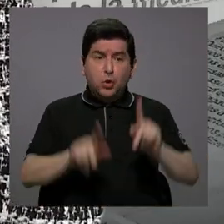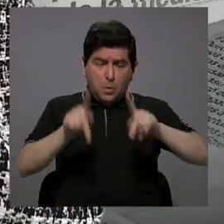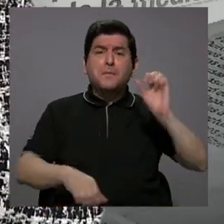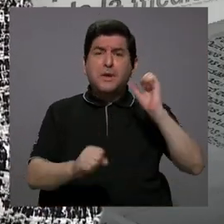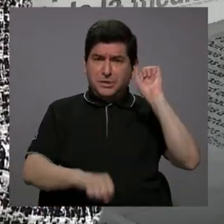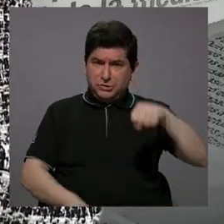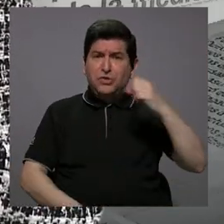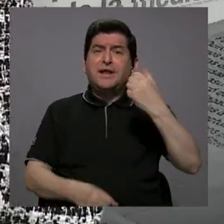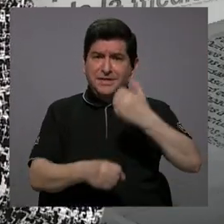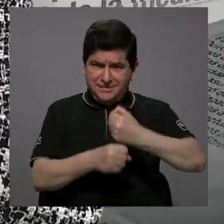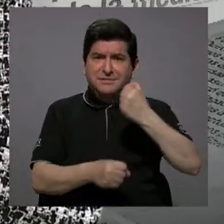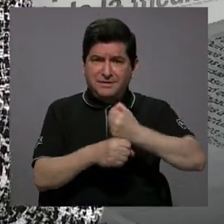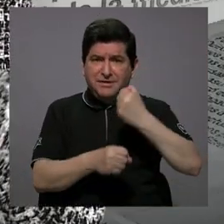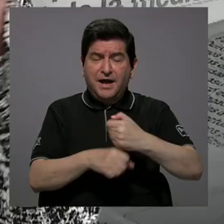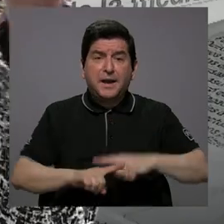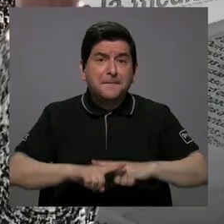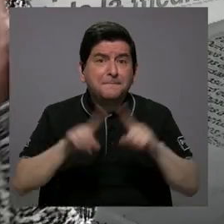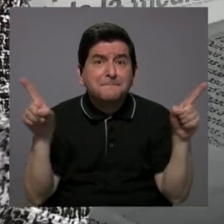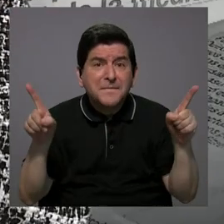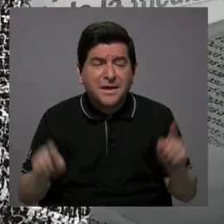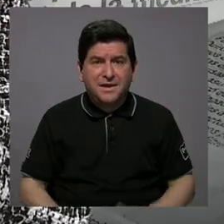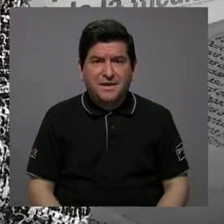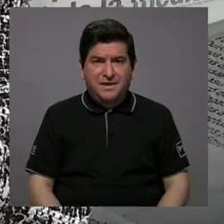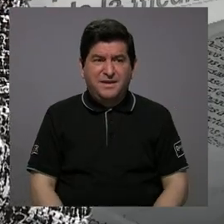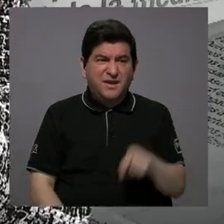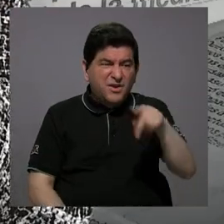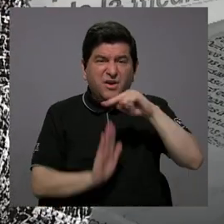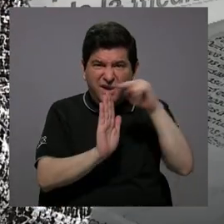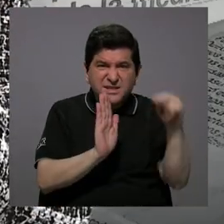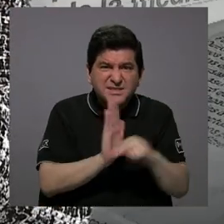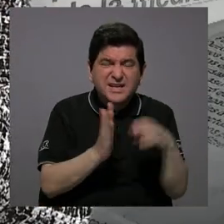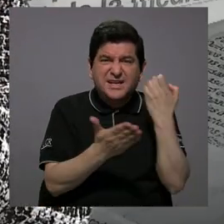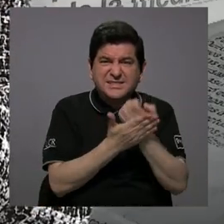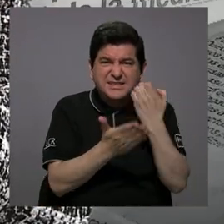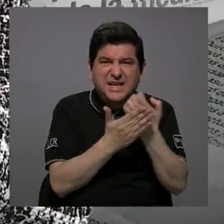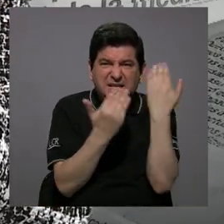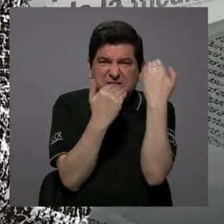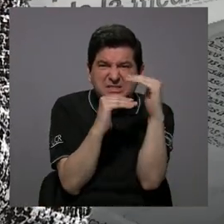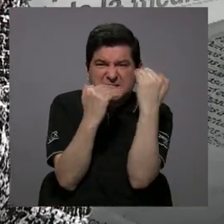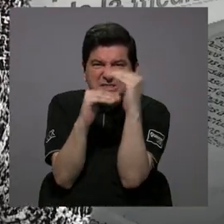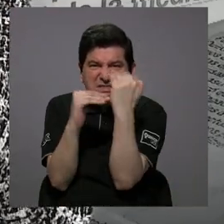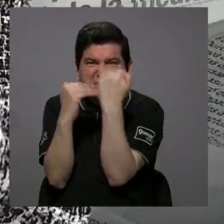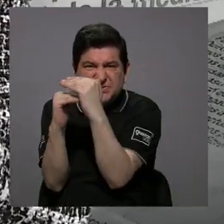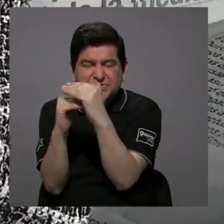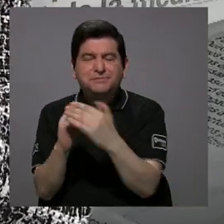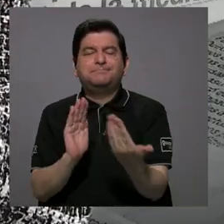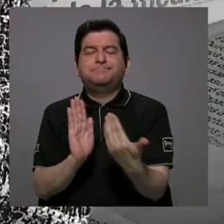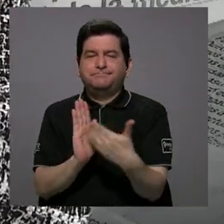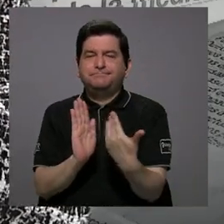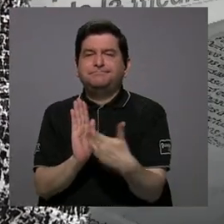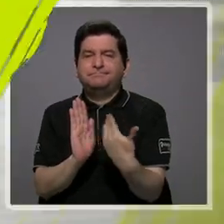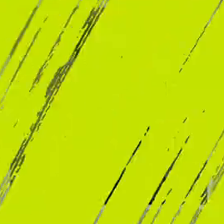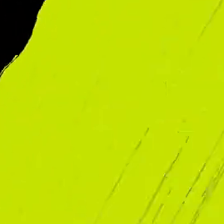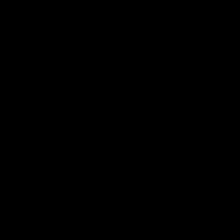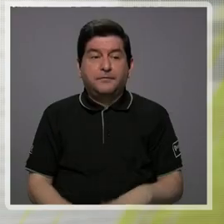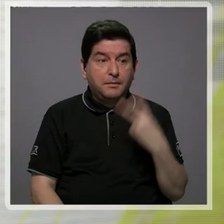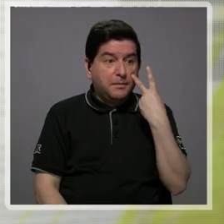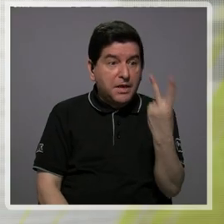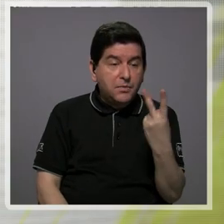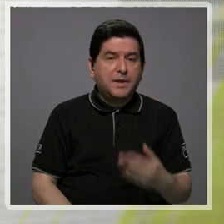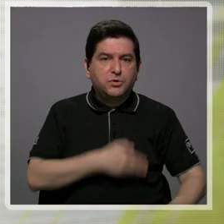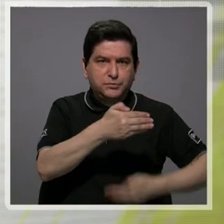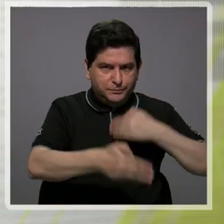tienen, ¿sí? Pero todas estas normas economicistas, ¿verdad? Han afectado y vemos